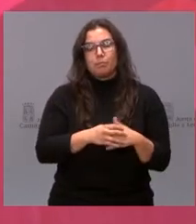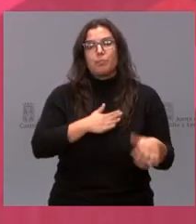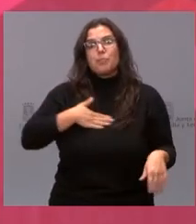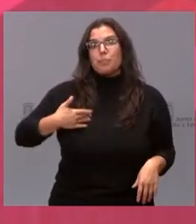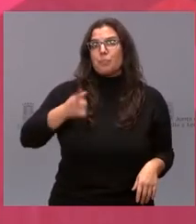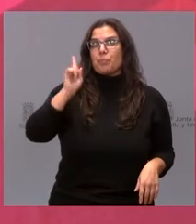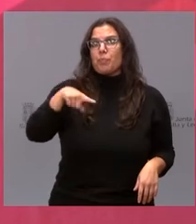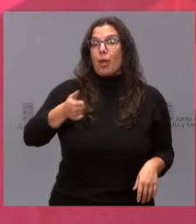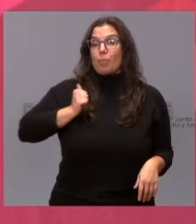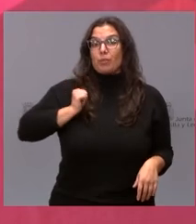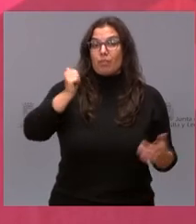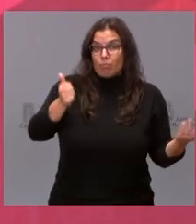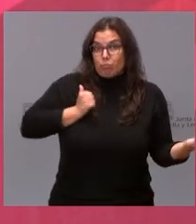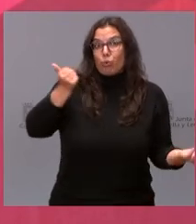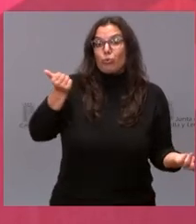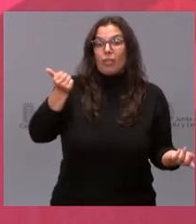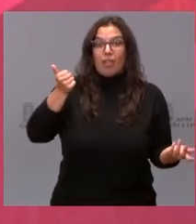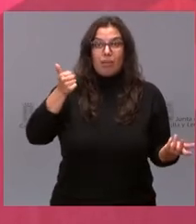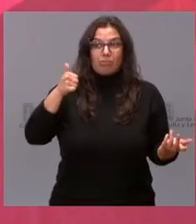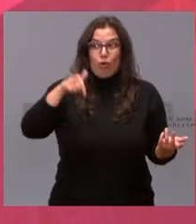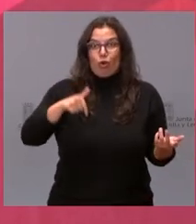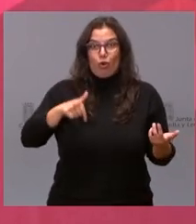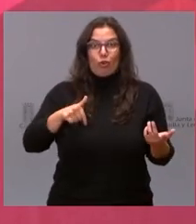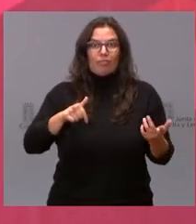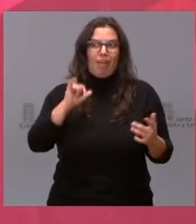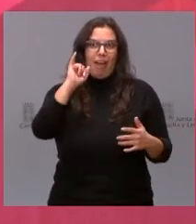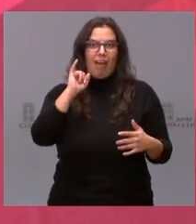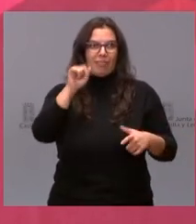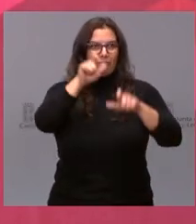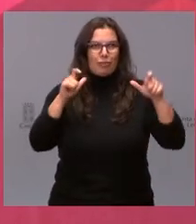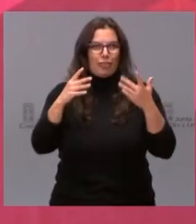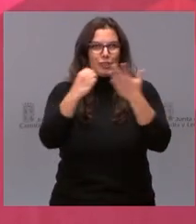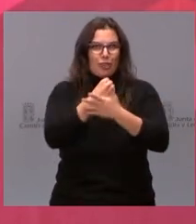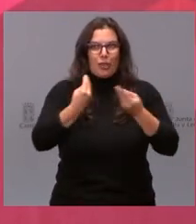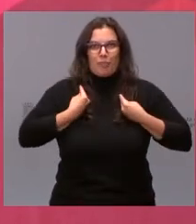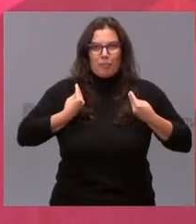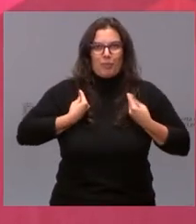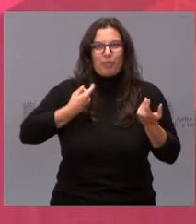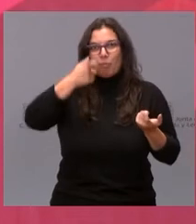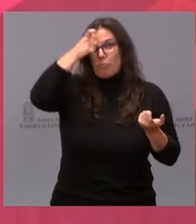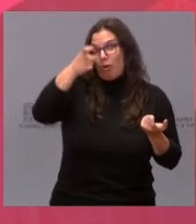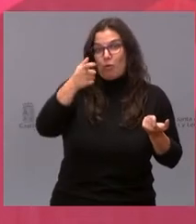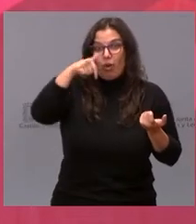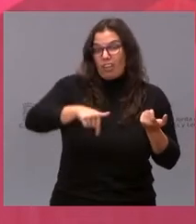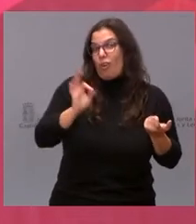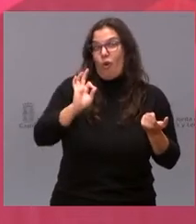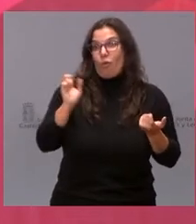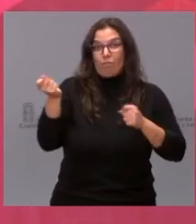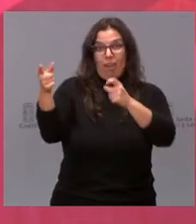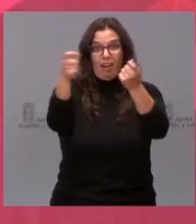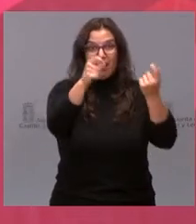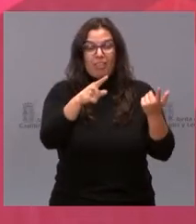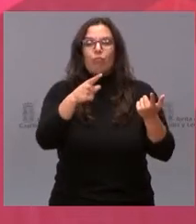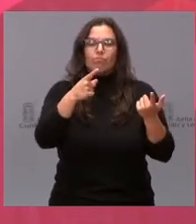aprovechar la oportunidad que hoy se nos brinda a todos los vecinos de municipios como Villaciervos para